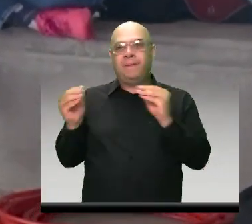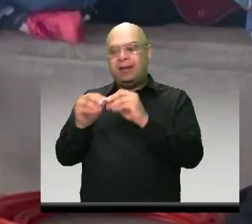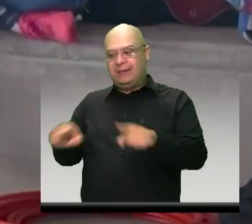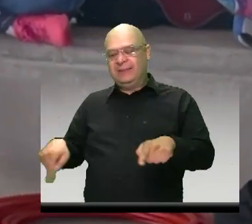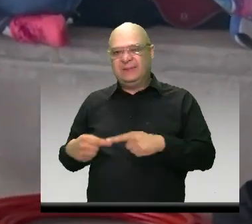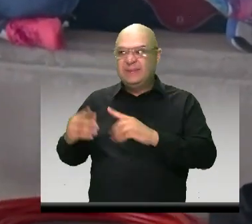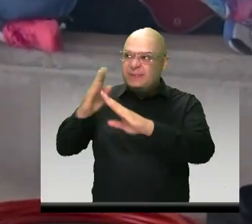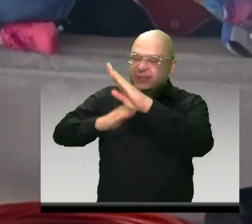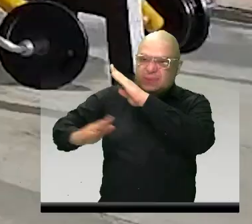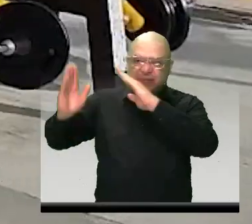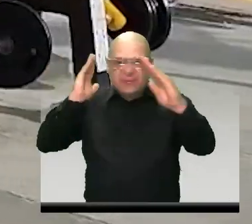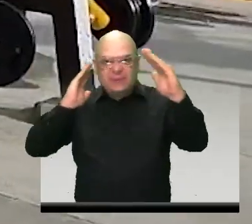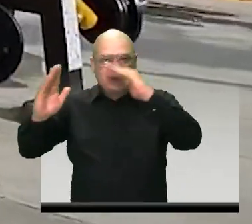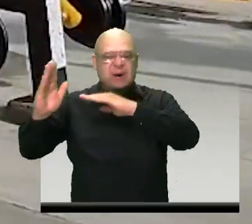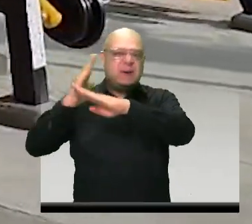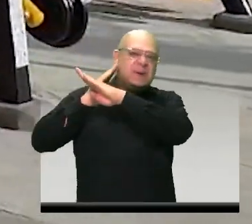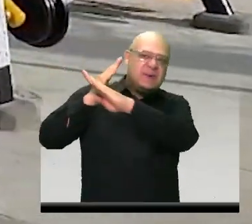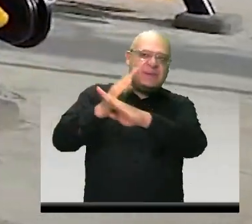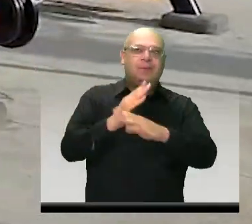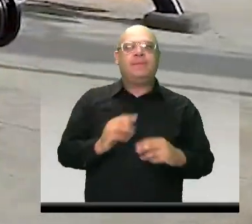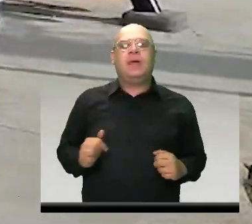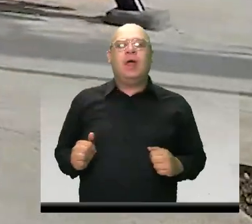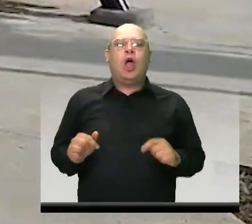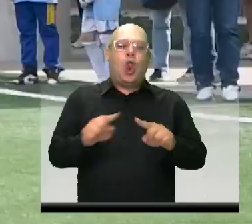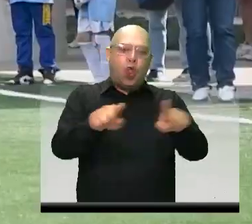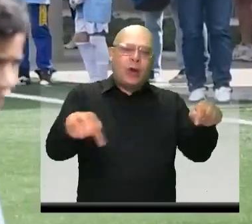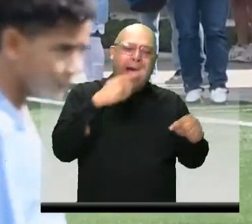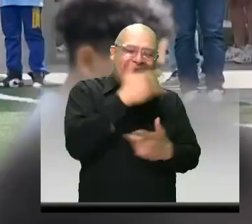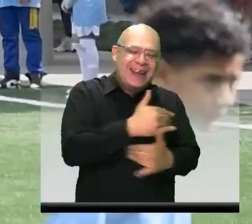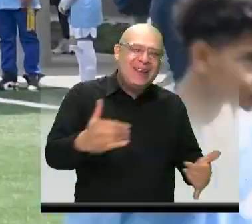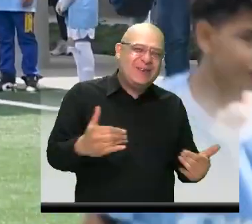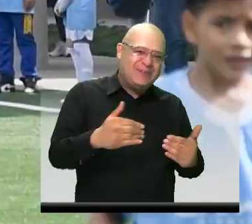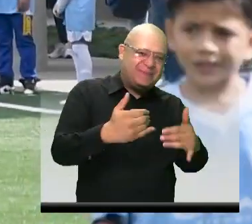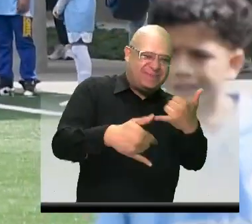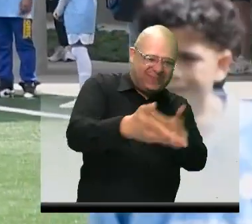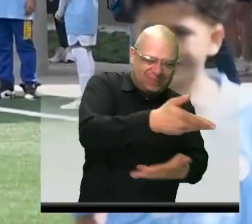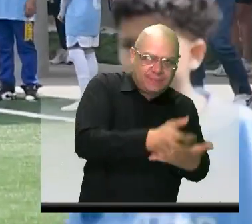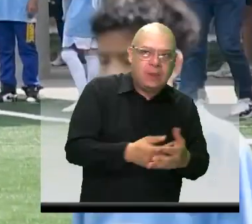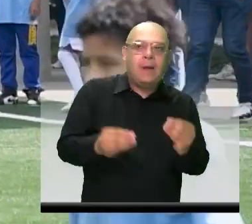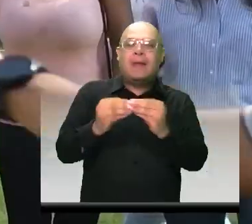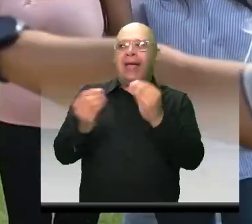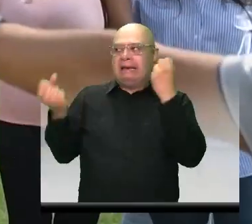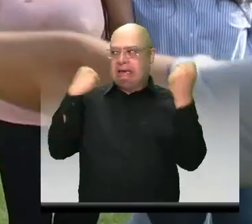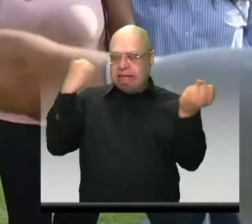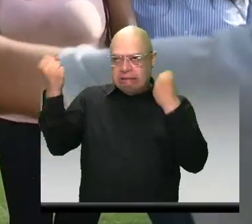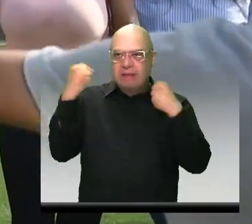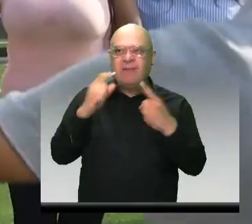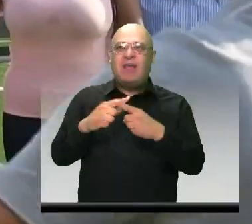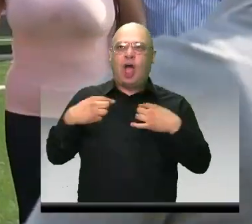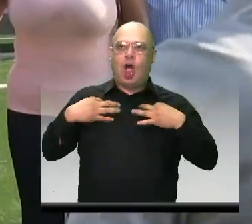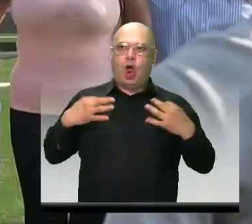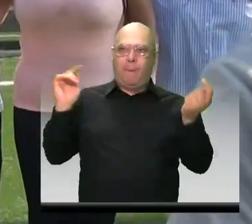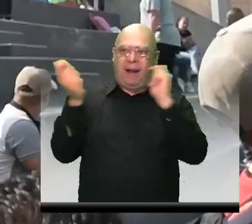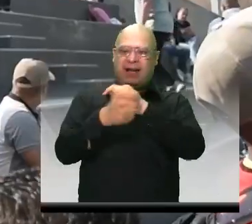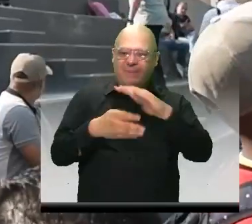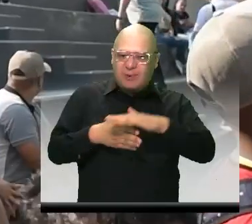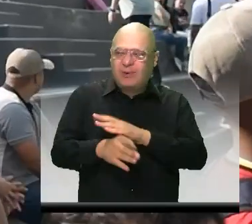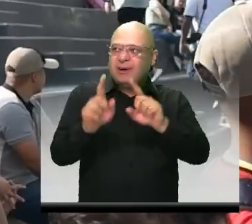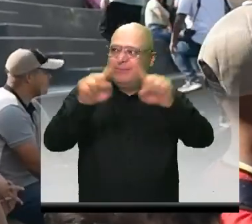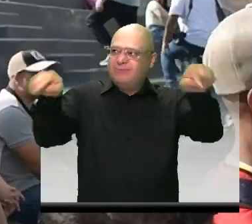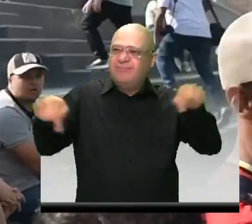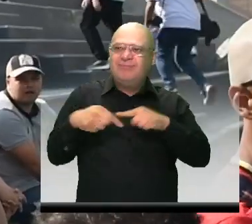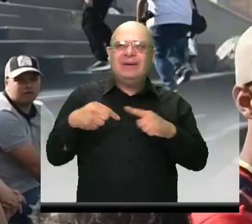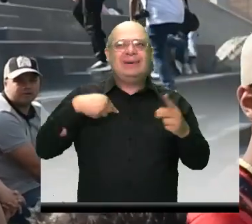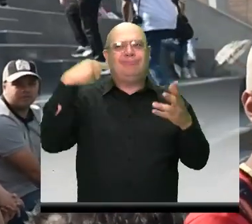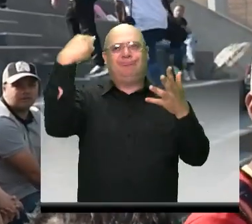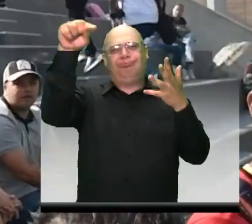de combate, ludoteca, gimnasio al aire libre, camerinos, edificio administrativo, entre otros espacios que